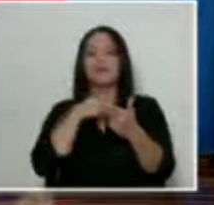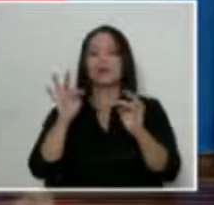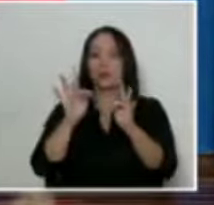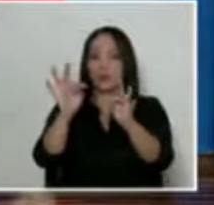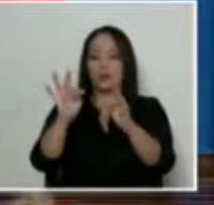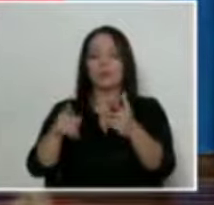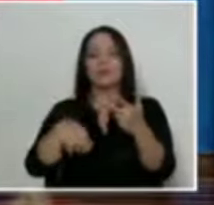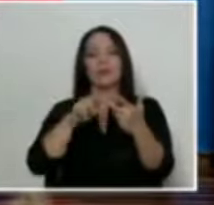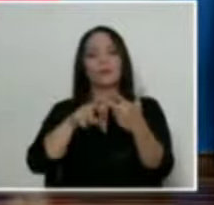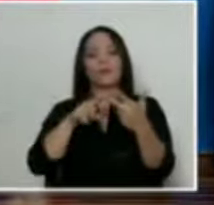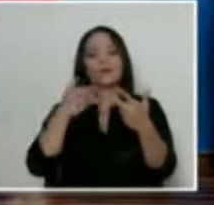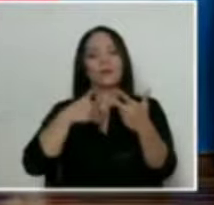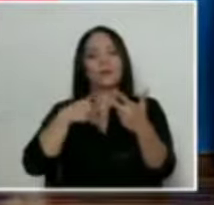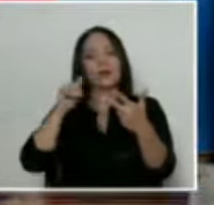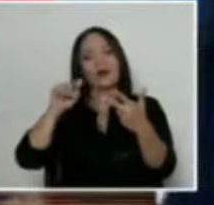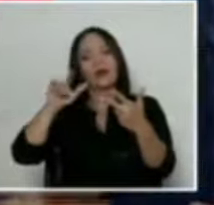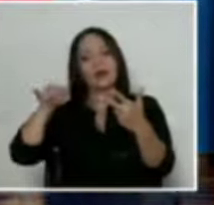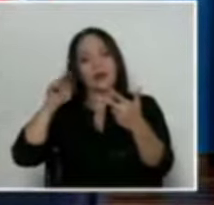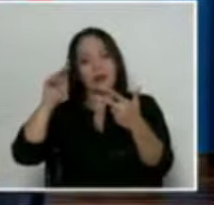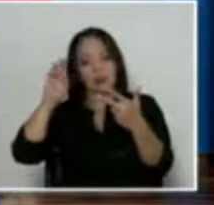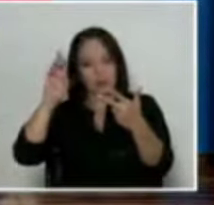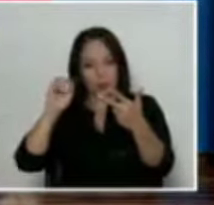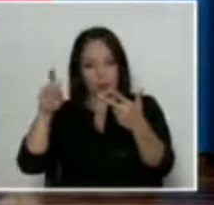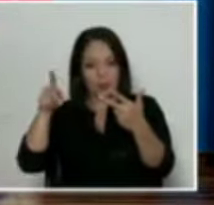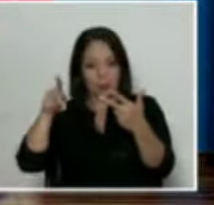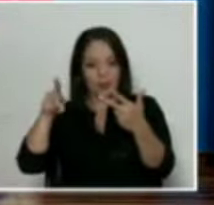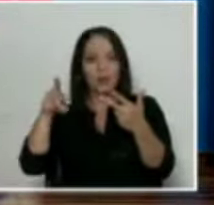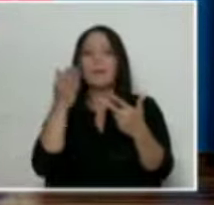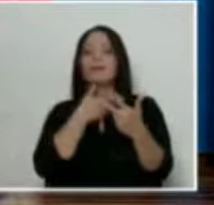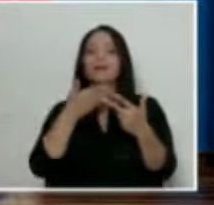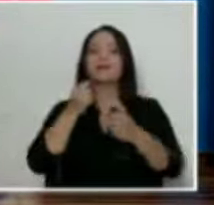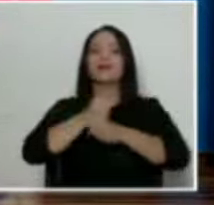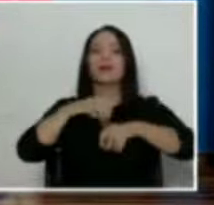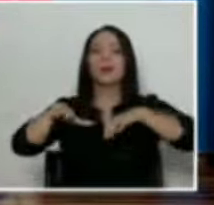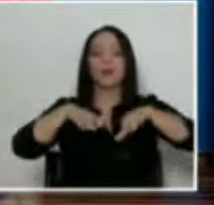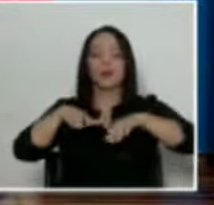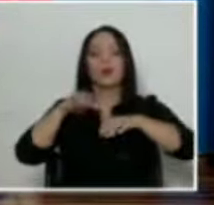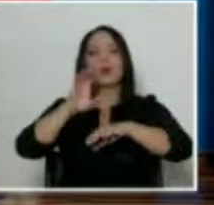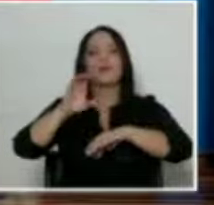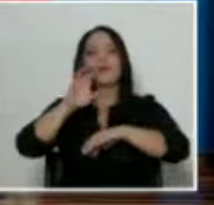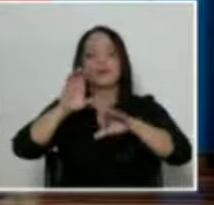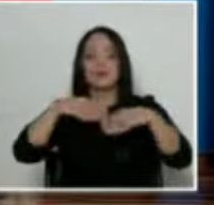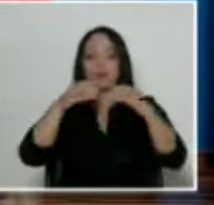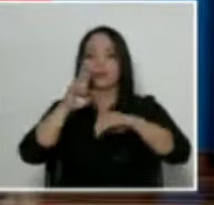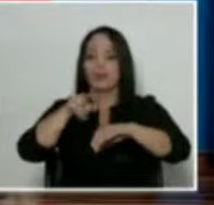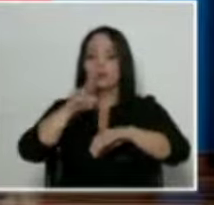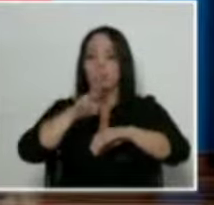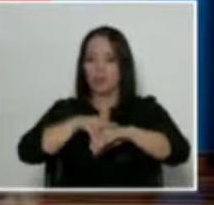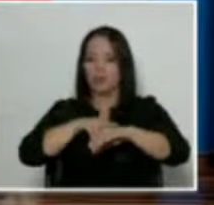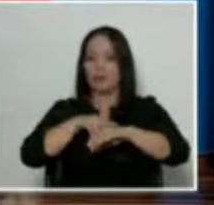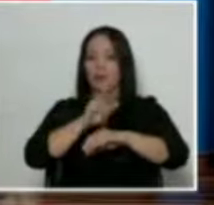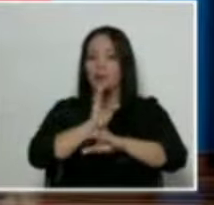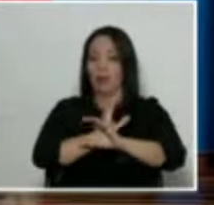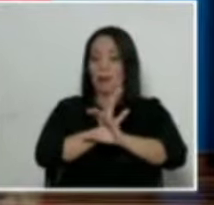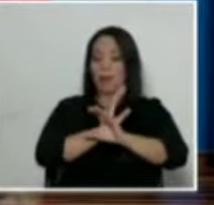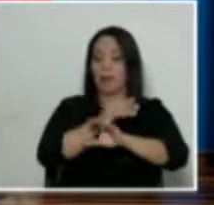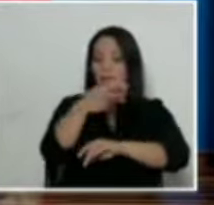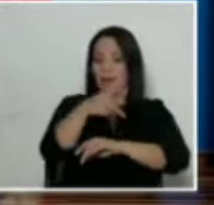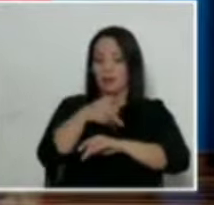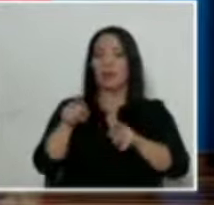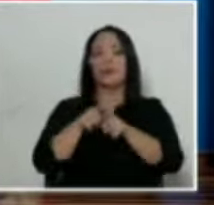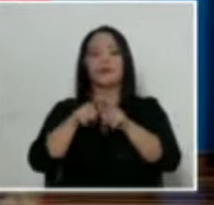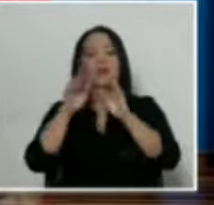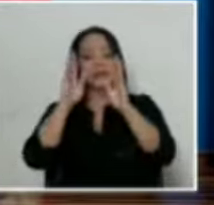Turismo, y al señor Alejandro Picado Eduarte, Presidente Ejecutivo de la Comisión Nacional de Prevención de Riesgos y